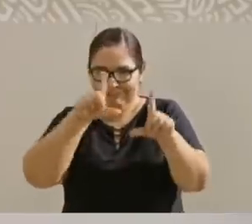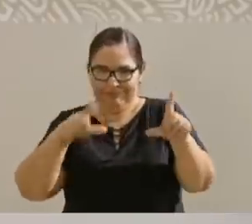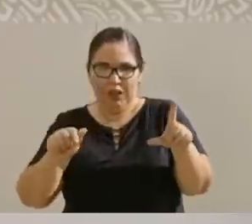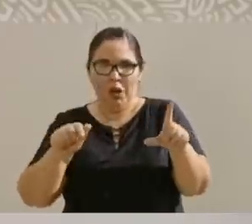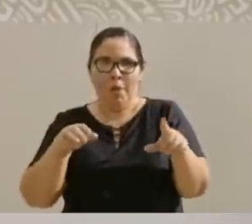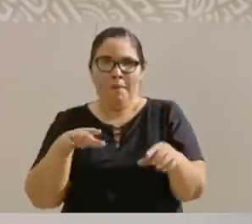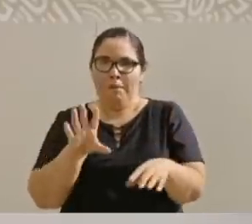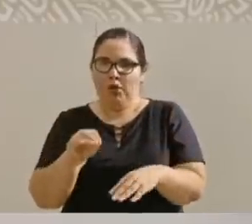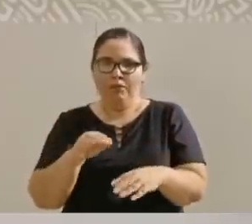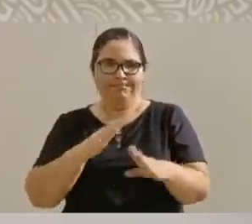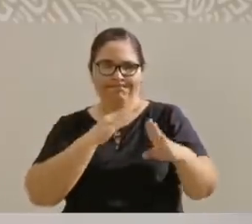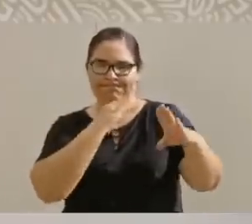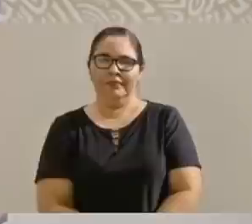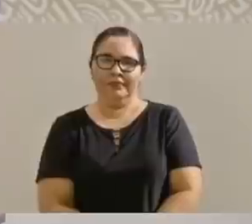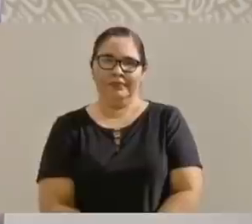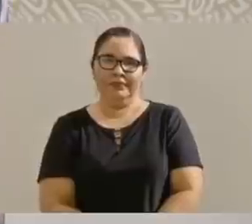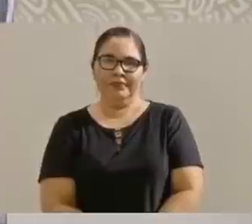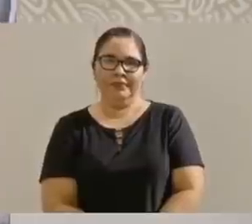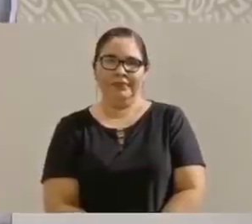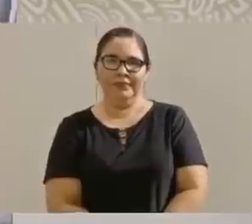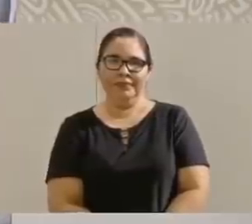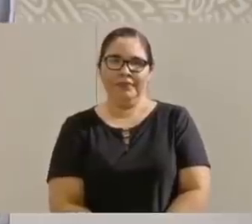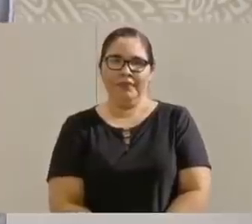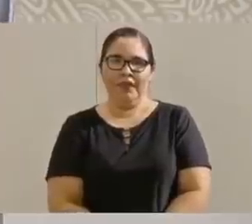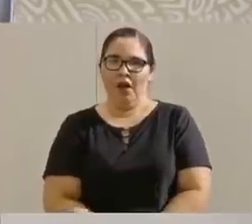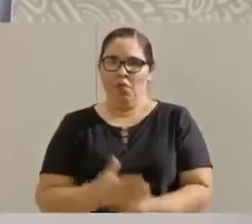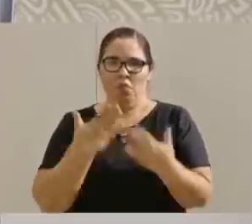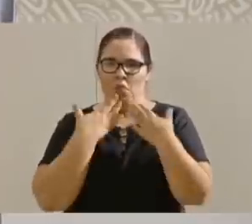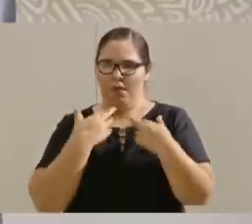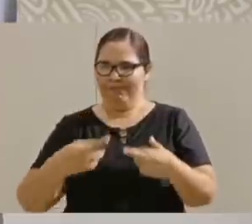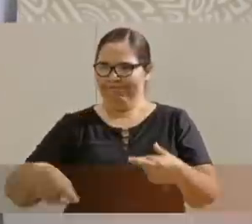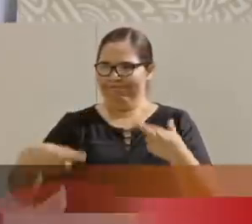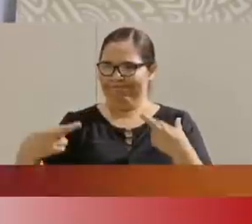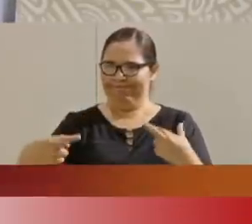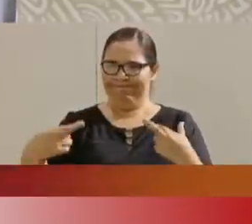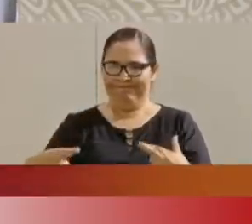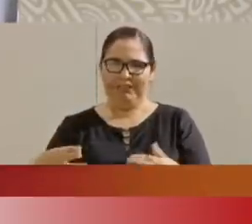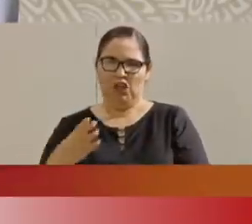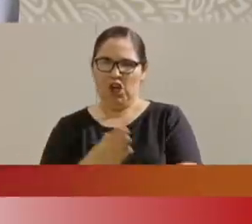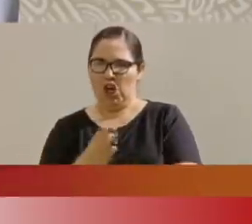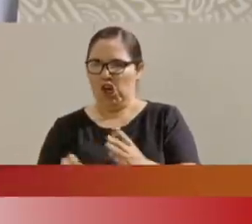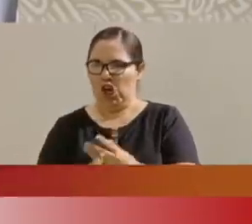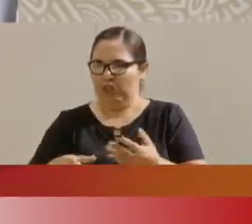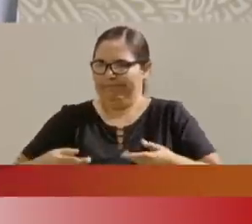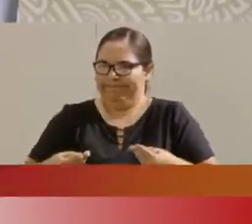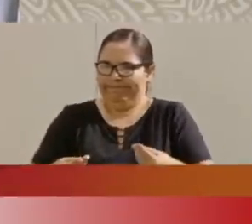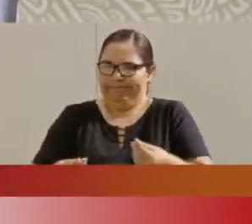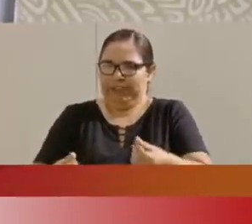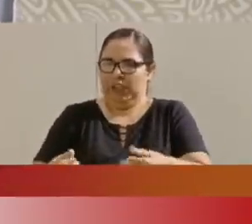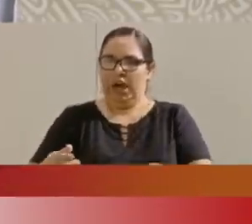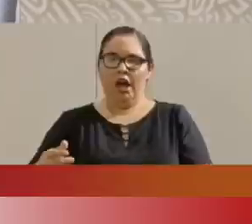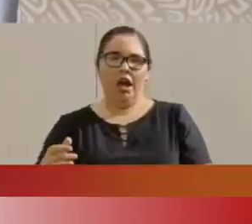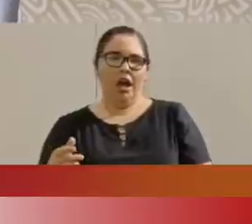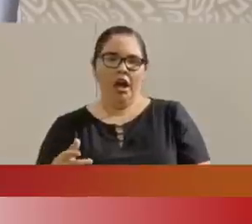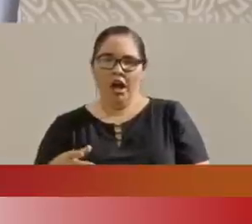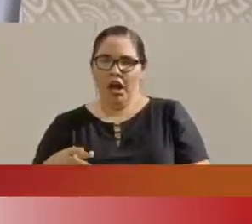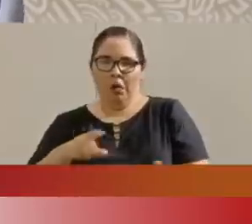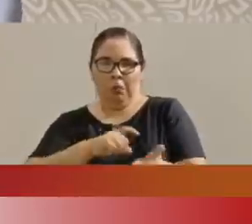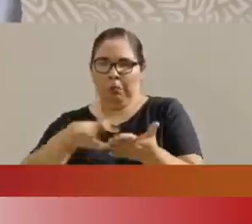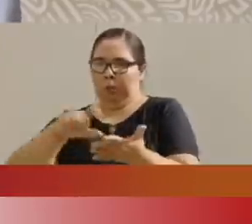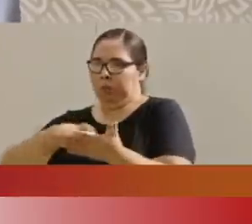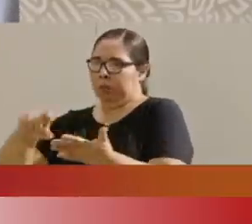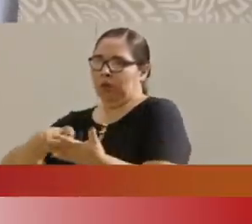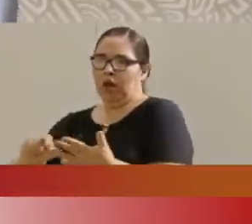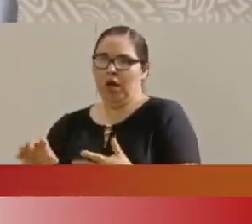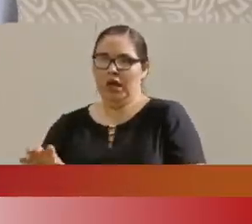corrupción, por no permitir los lujos, las extravagancias en el gobierno con el plan de austeridad,